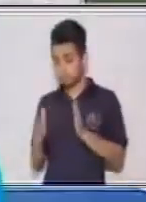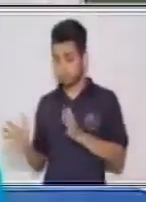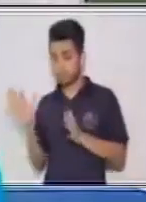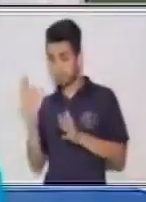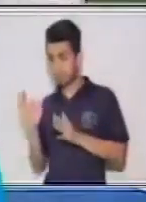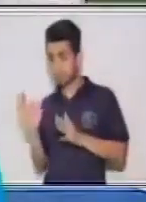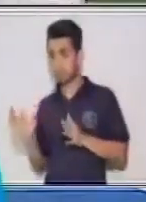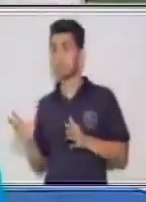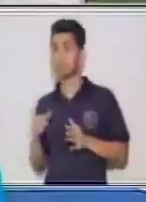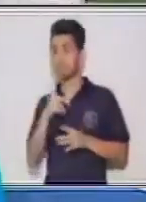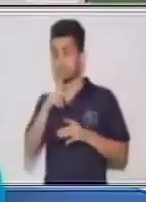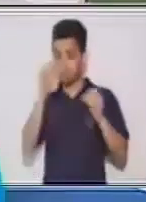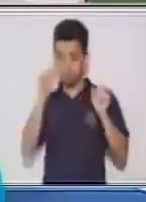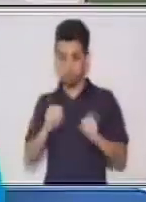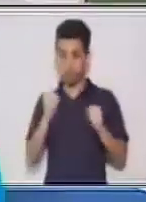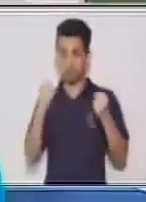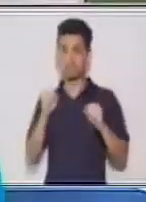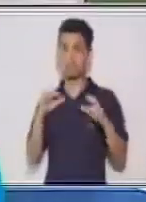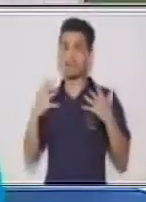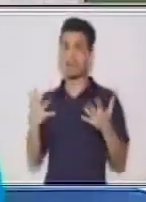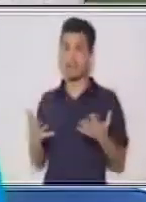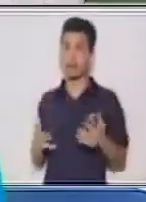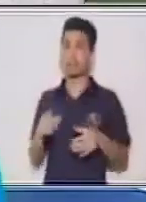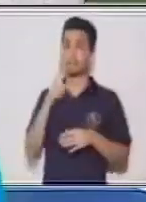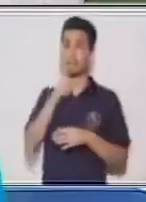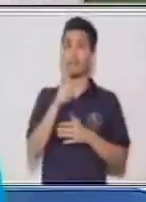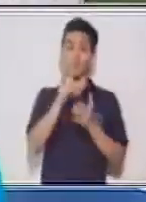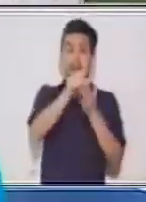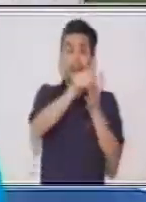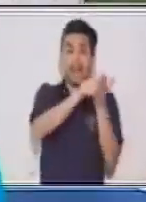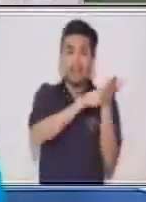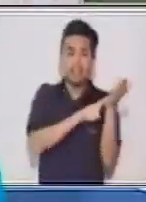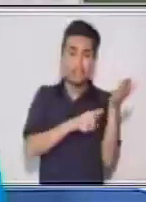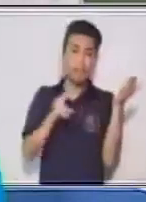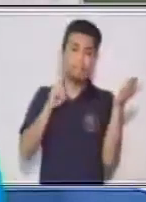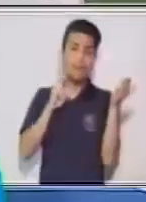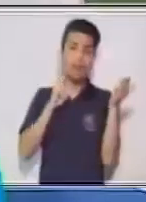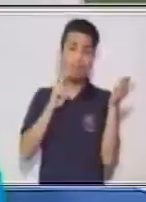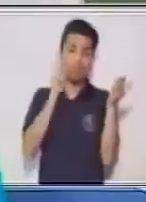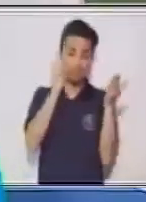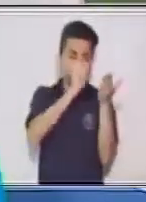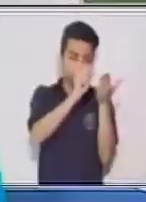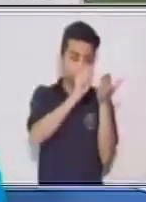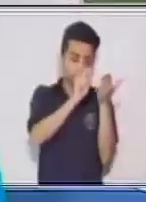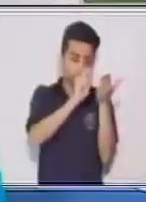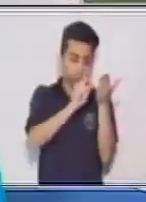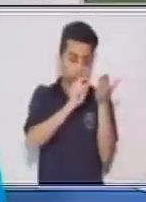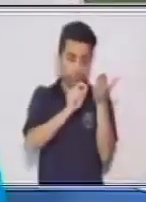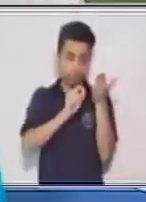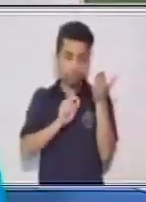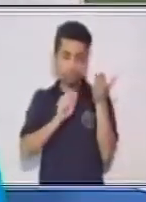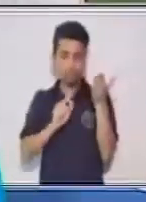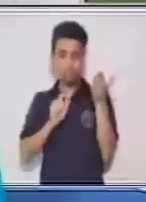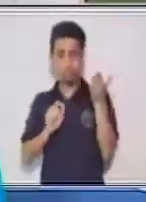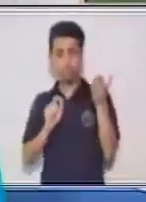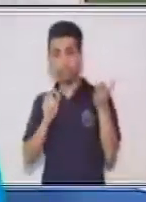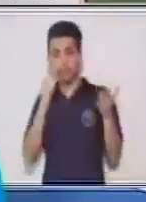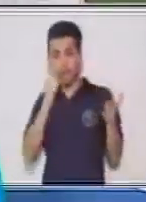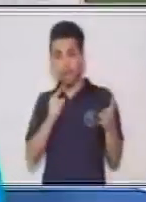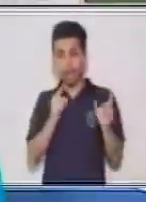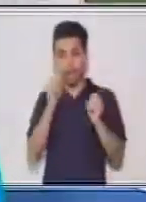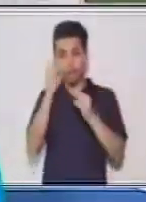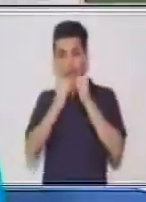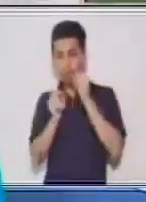esto, puedas hacer lo siguiente. Una pequeña lista de verbos. Pero que también puedas ir viendo sus